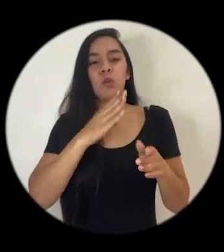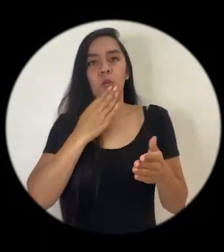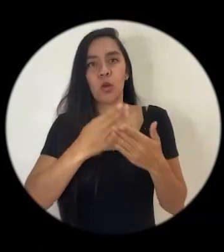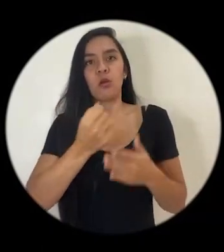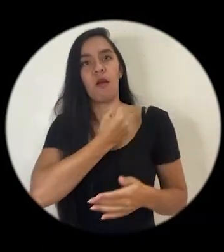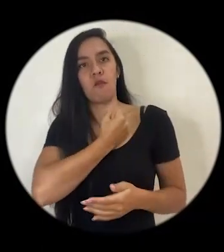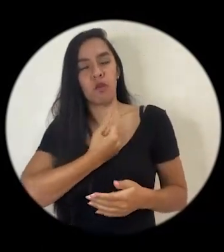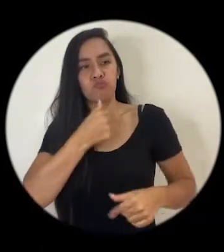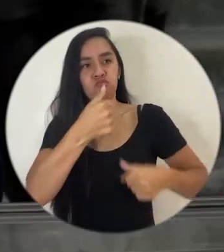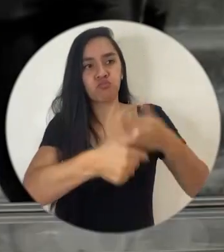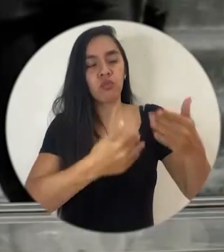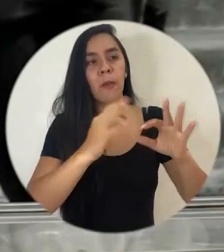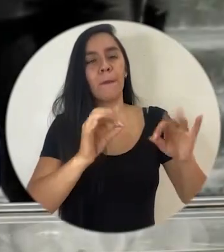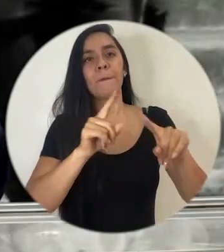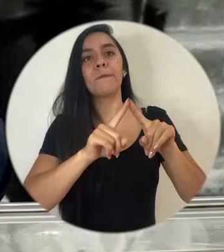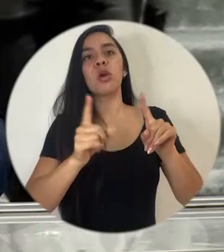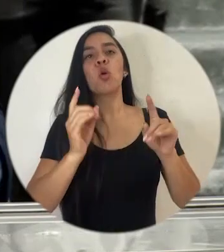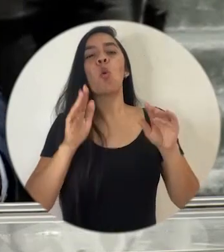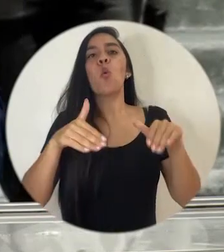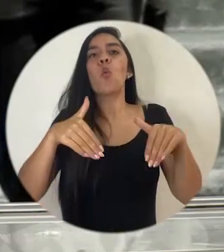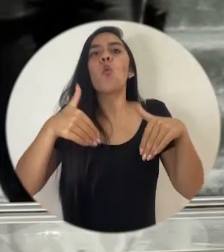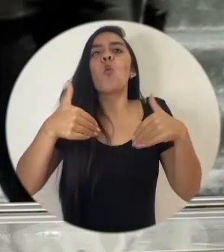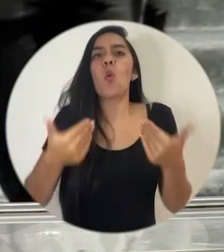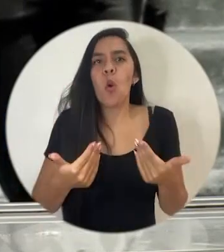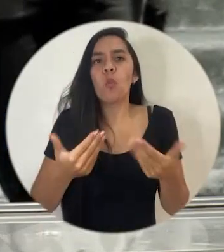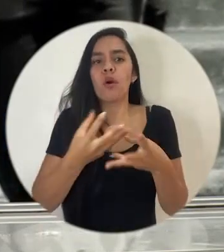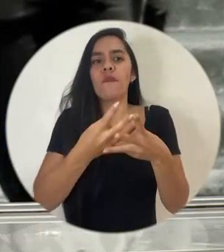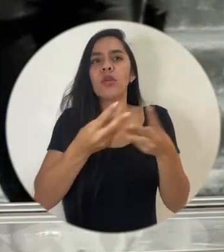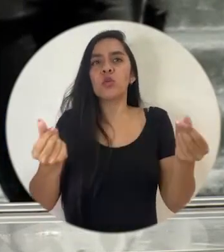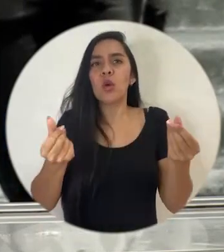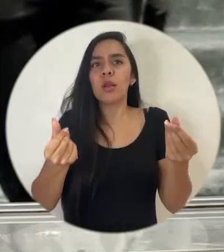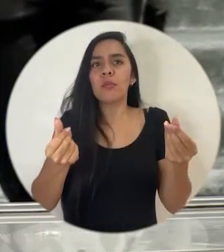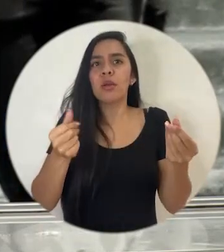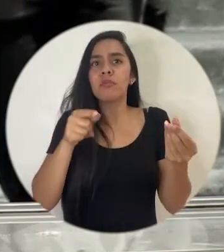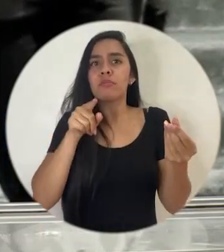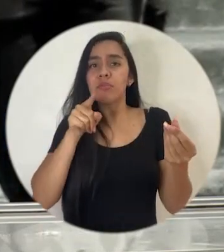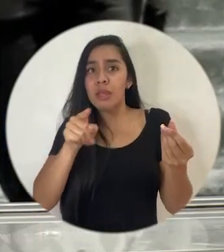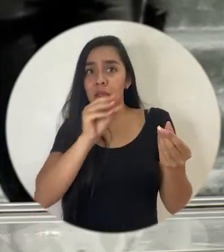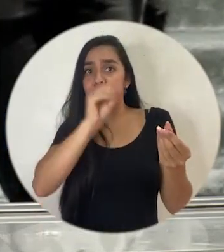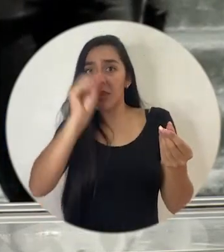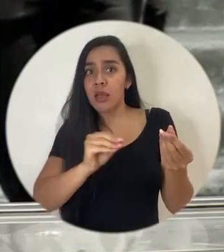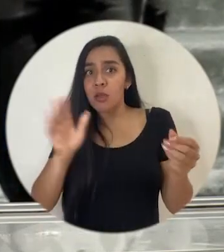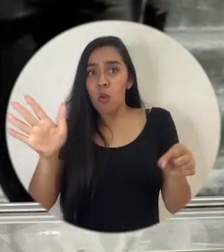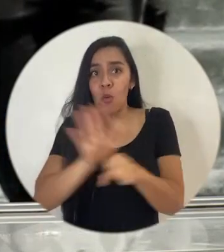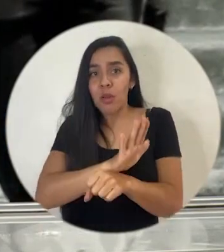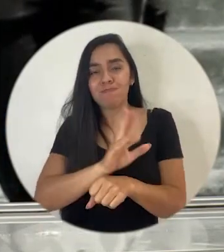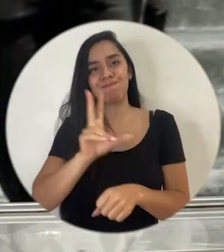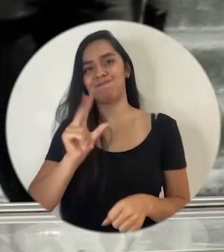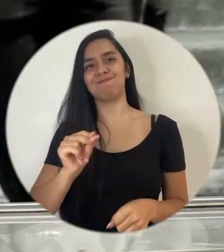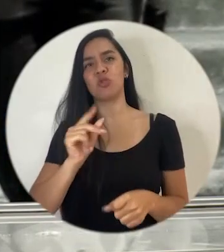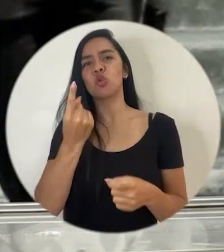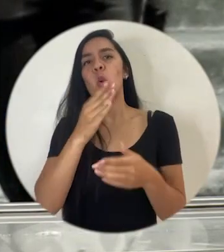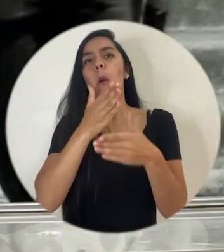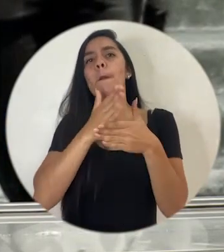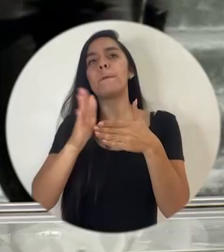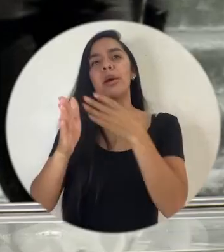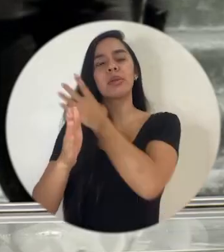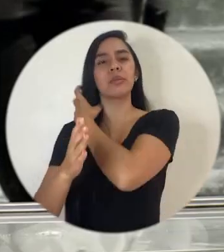se dio de esa lucha, pero me parece que eso solo lo resuelve una muy pequeña parte de la problemática a que tenemos que entrarle.